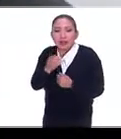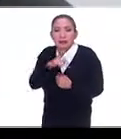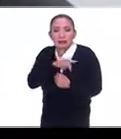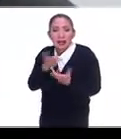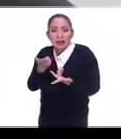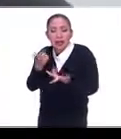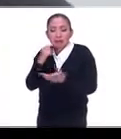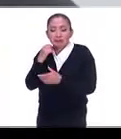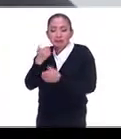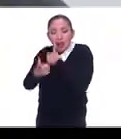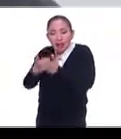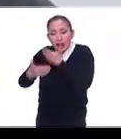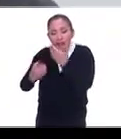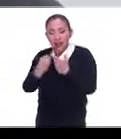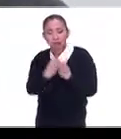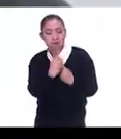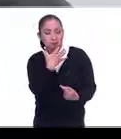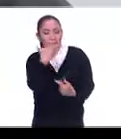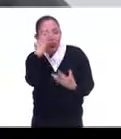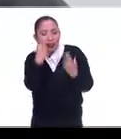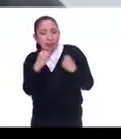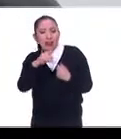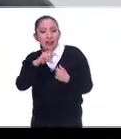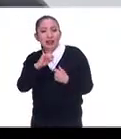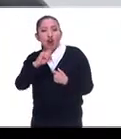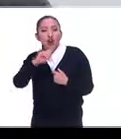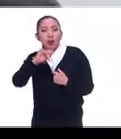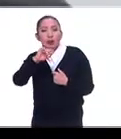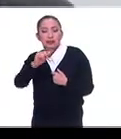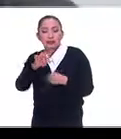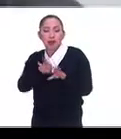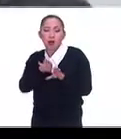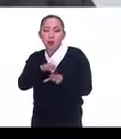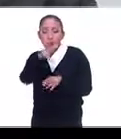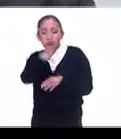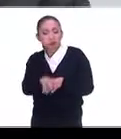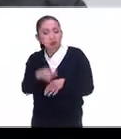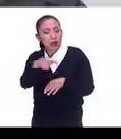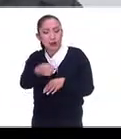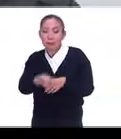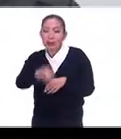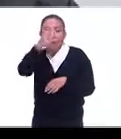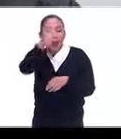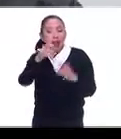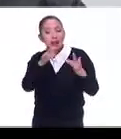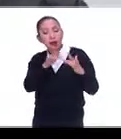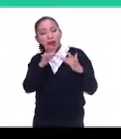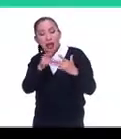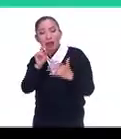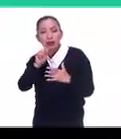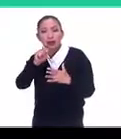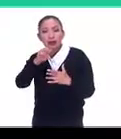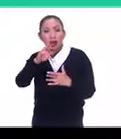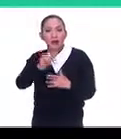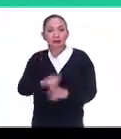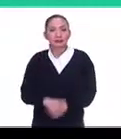periodística sin la influencia de Margarita Ropesa como mi primera jefa y mi primera editora.